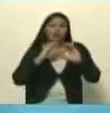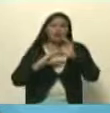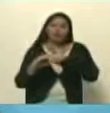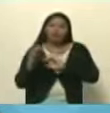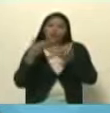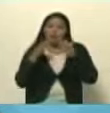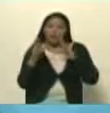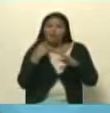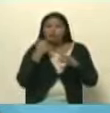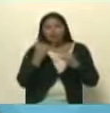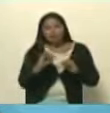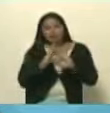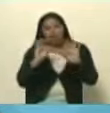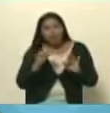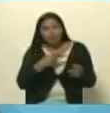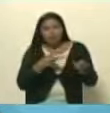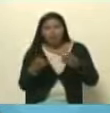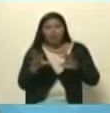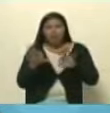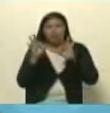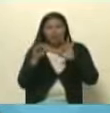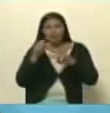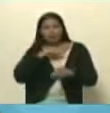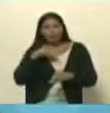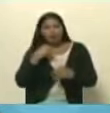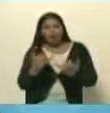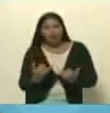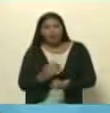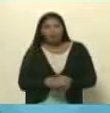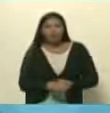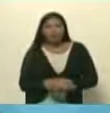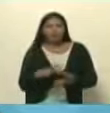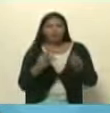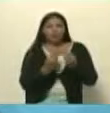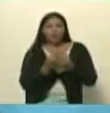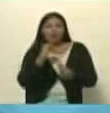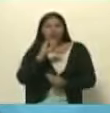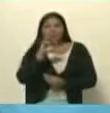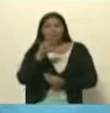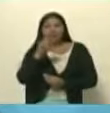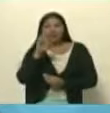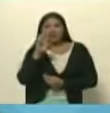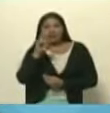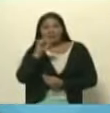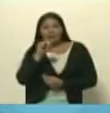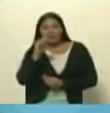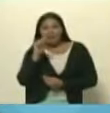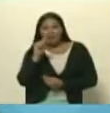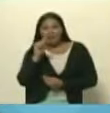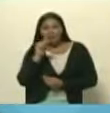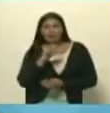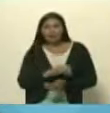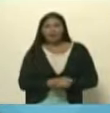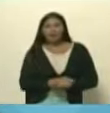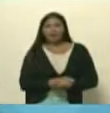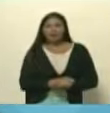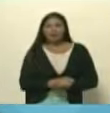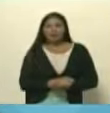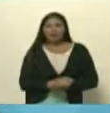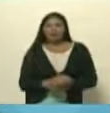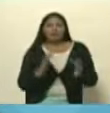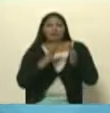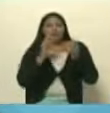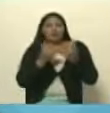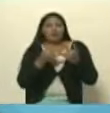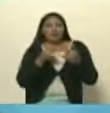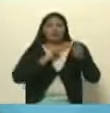les decía también que iba a contar con invitados especiales en este momento me acompaña Irene León quien es integrante de la red de intelectuales en defensa